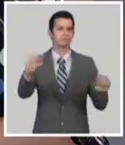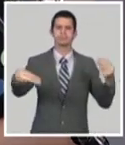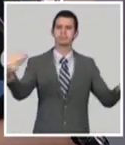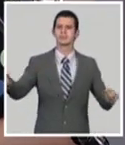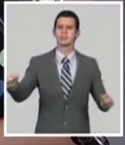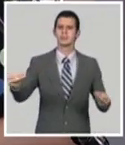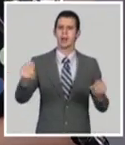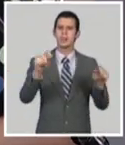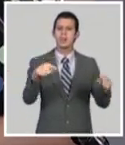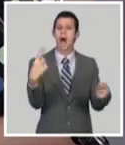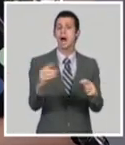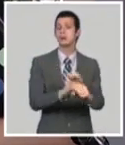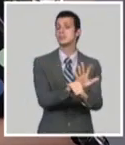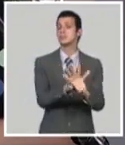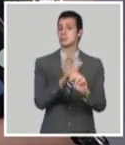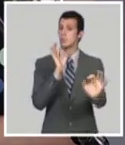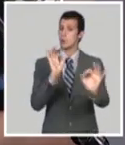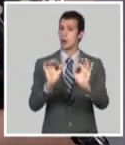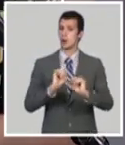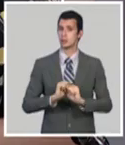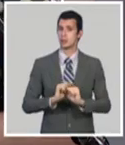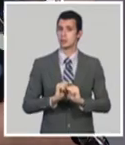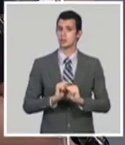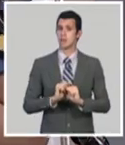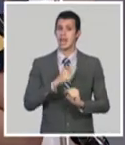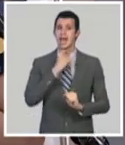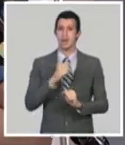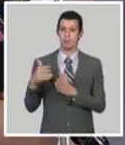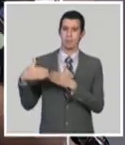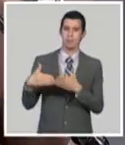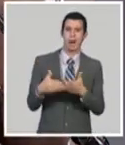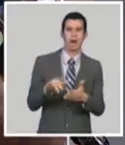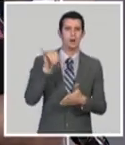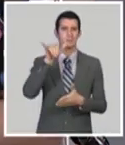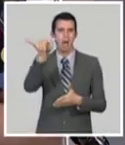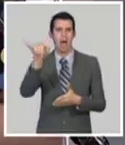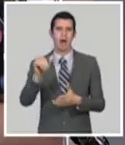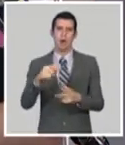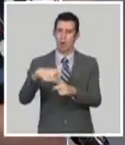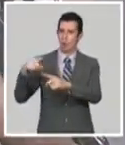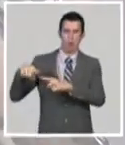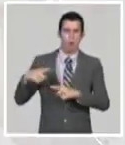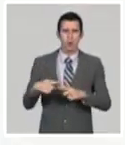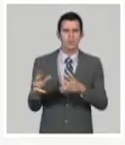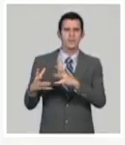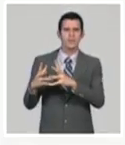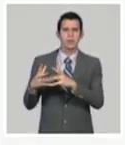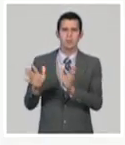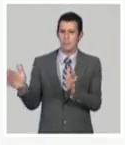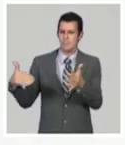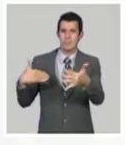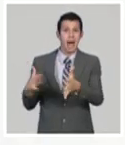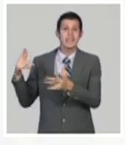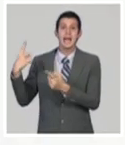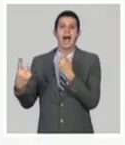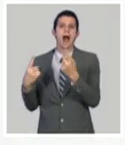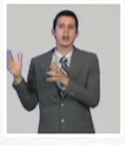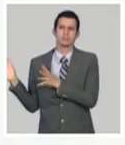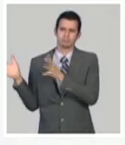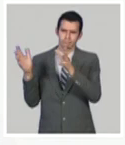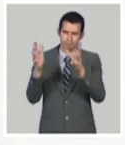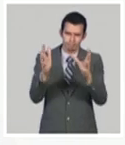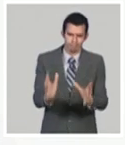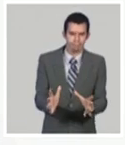es decir, por la vía de los barcos, por cargas, dígase por paquetería, envíos que mandaron los familiares, amigos, es decir, de persona